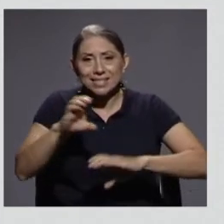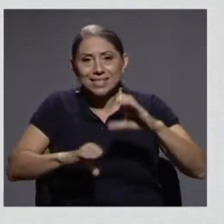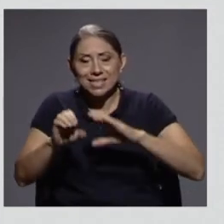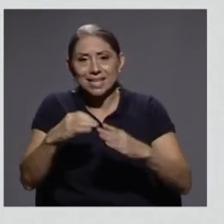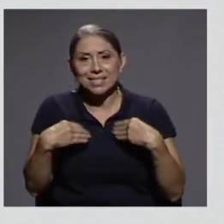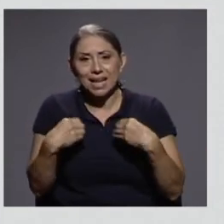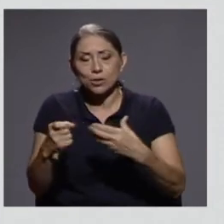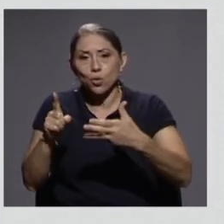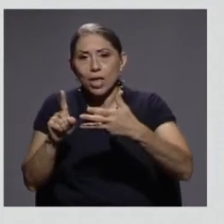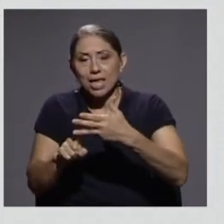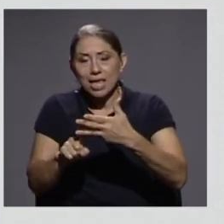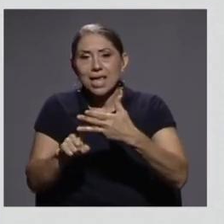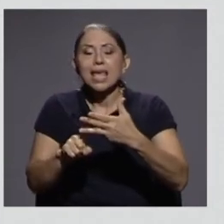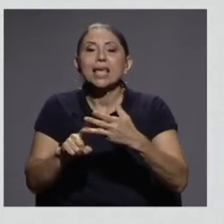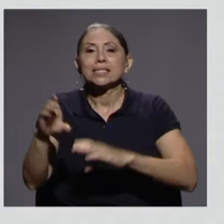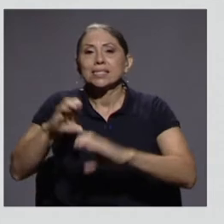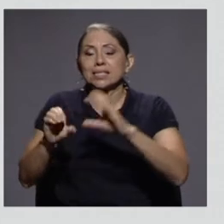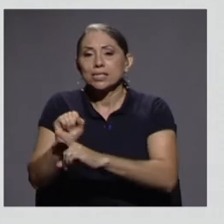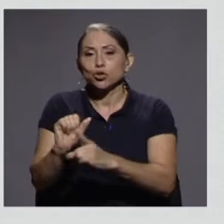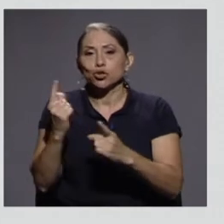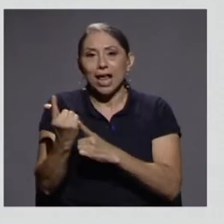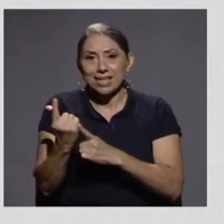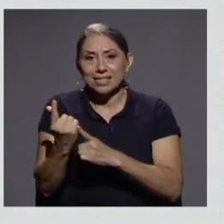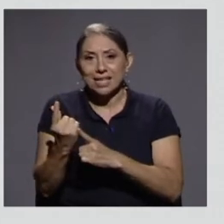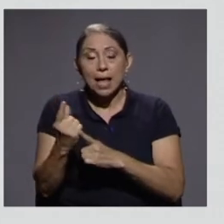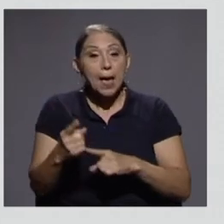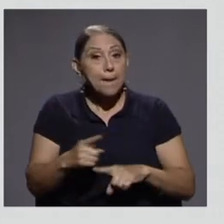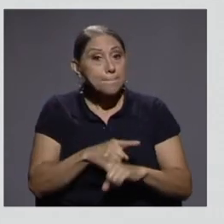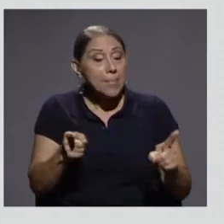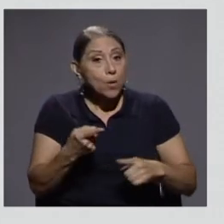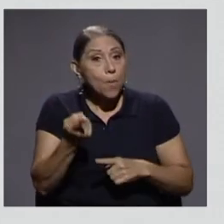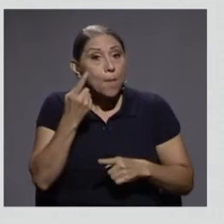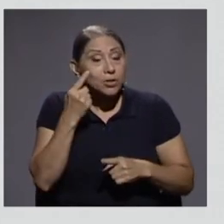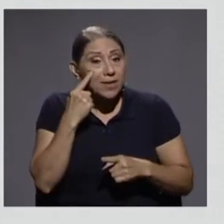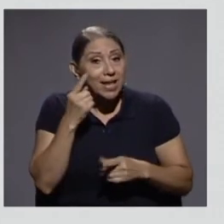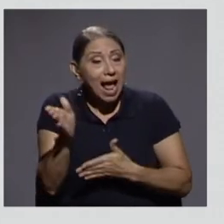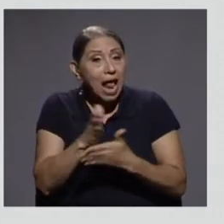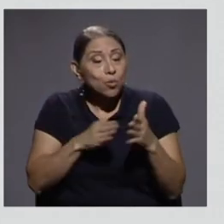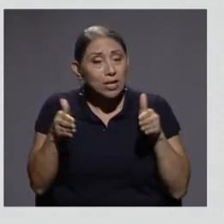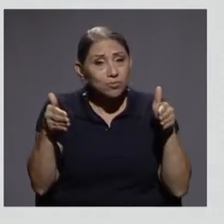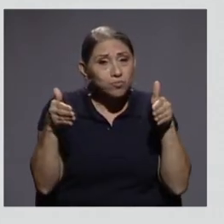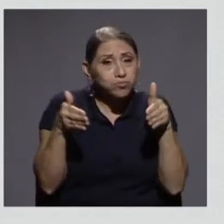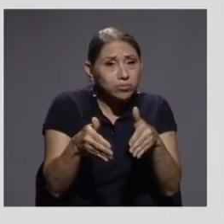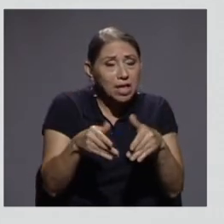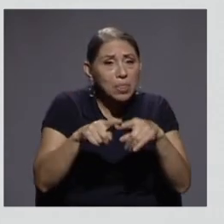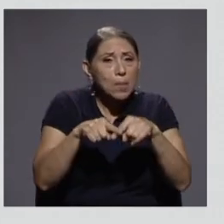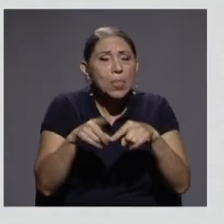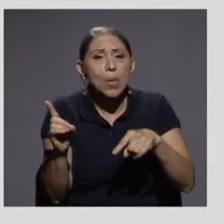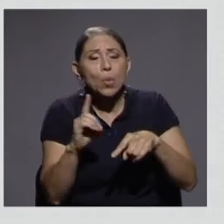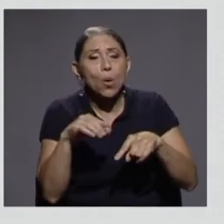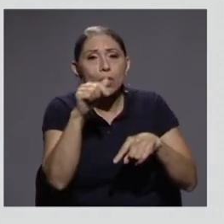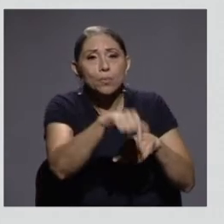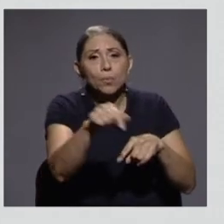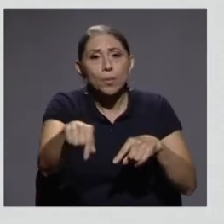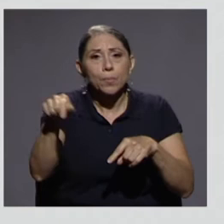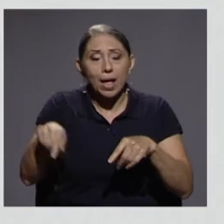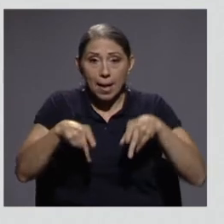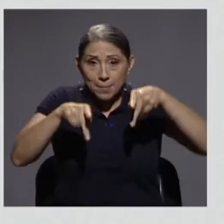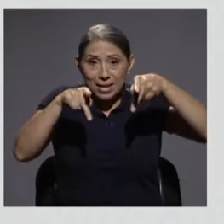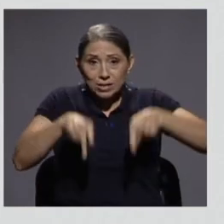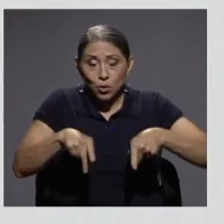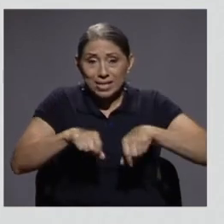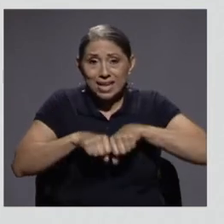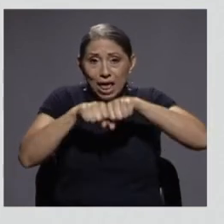y sociales. Sin embargo, vamos a ver ciertas concentraciones territoriales. La tendencia entonces de personas graduadas en las